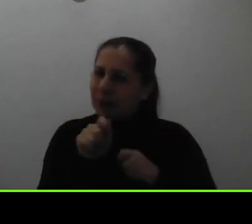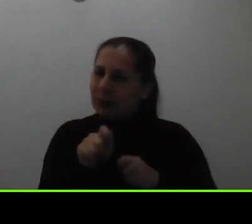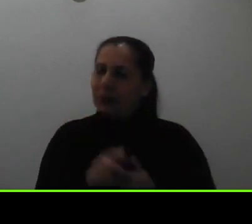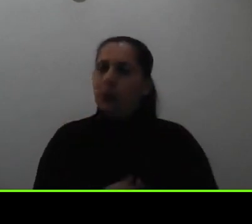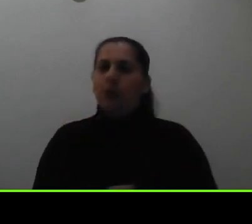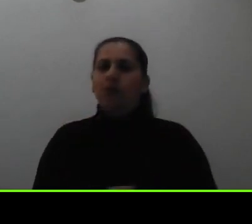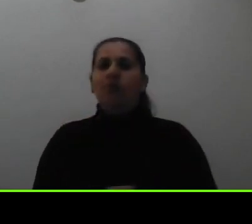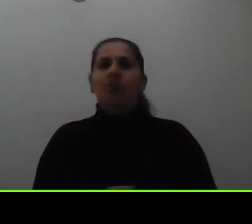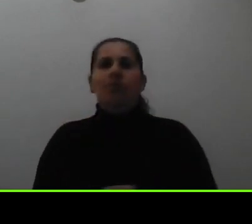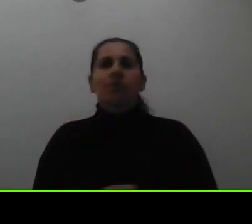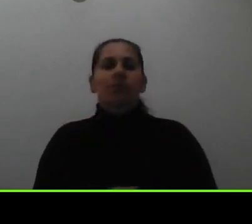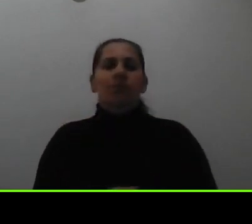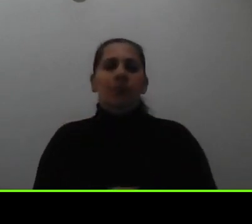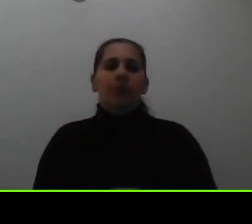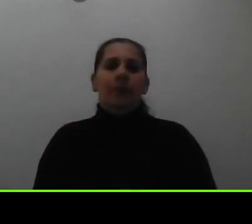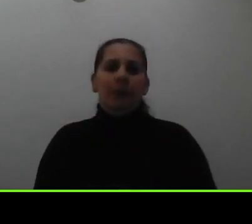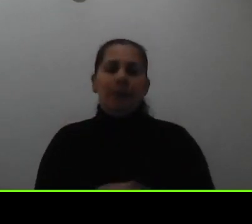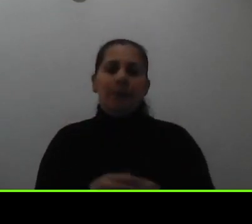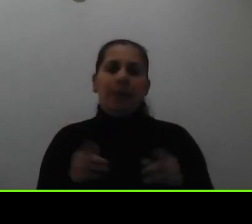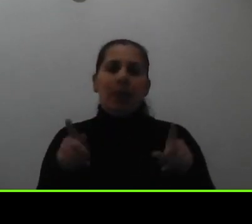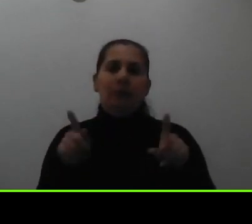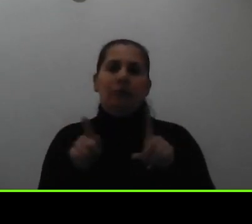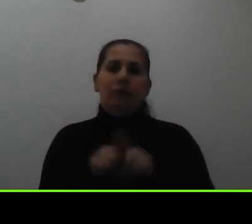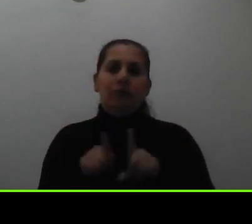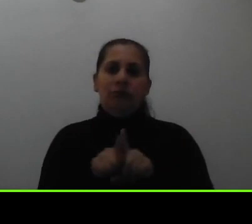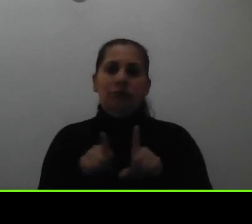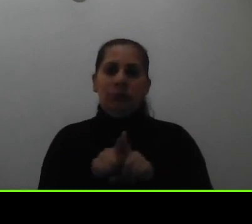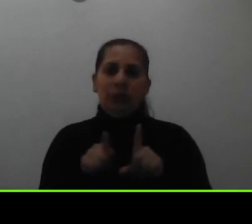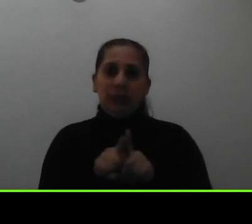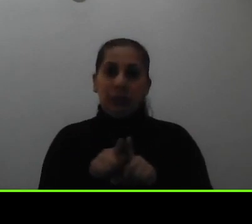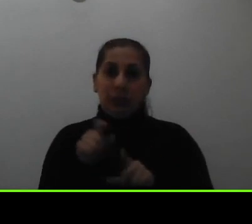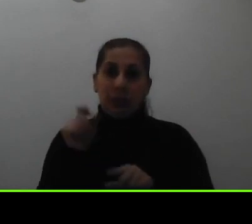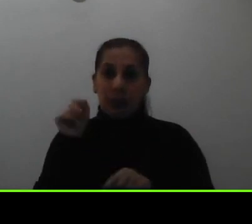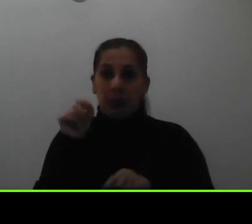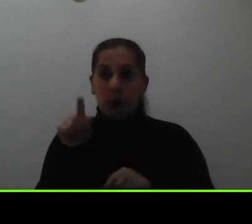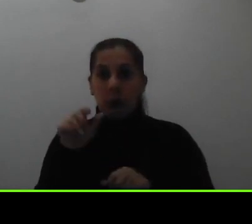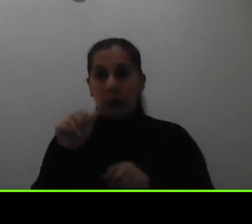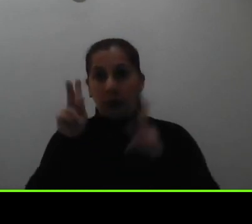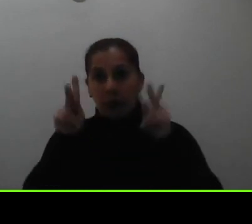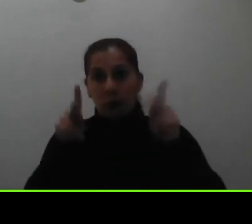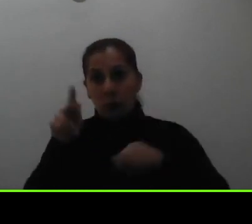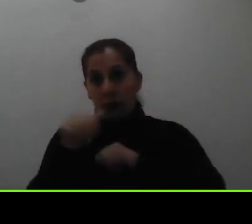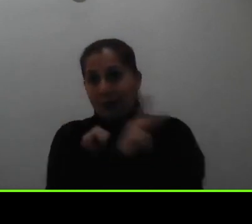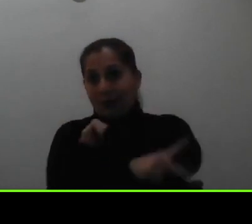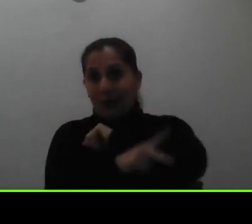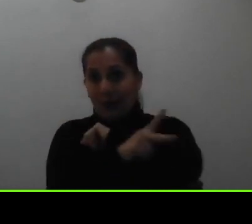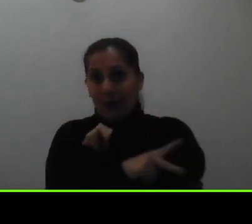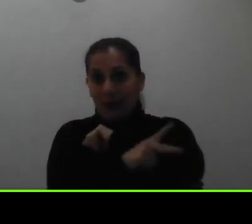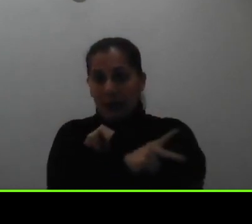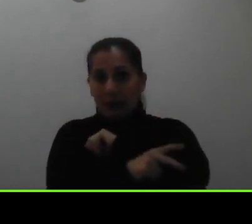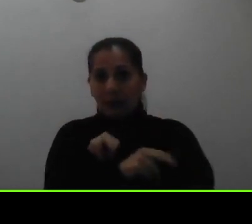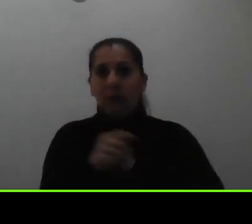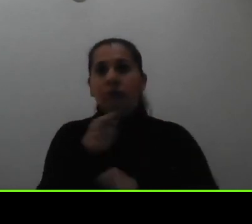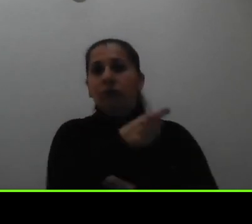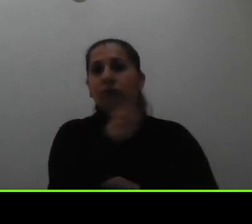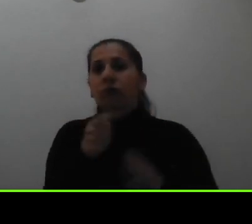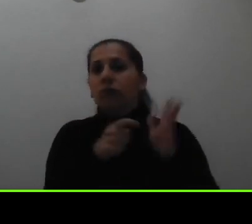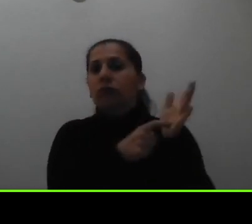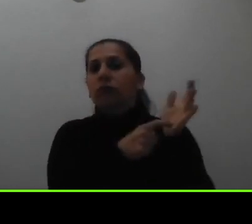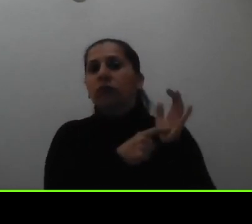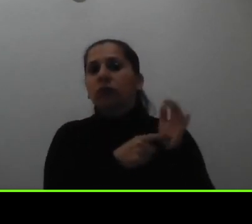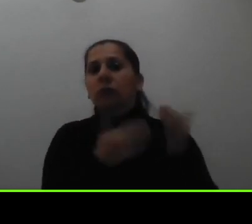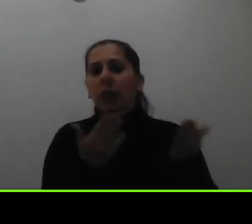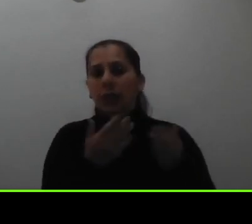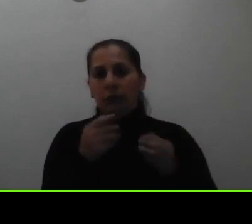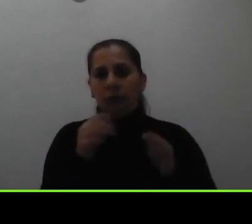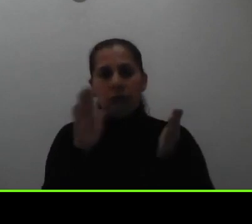nos preguntaban también de personas extranjeras para ello requerimos el documento de